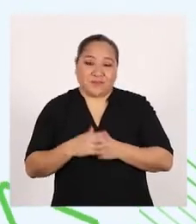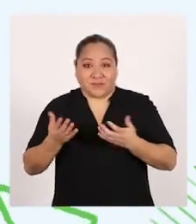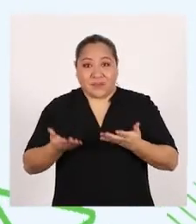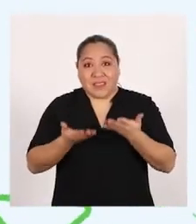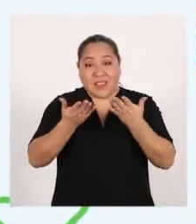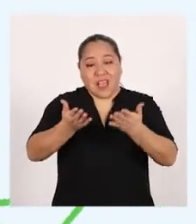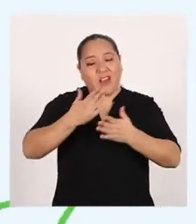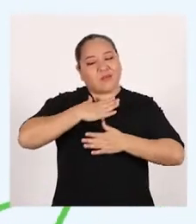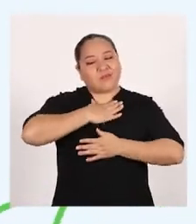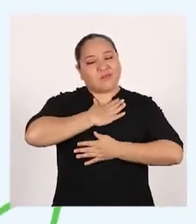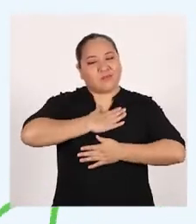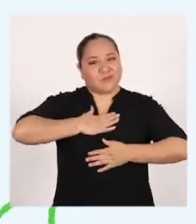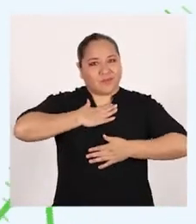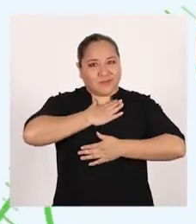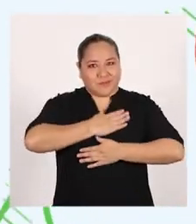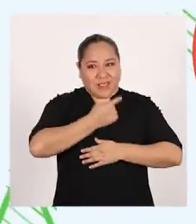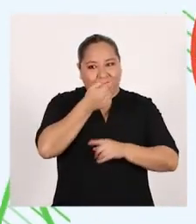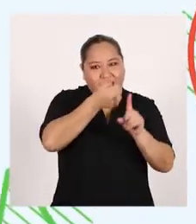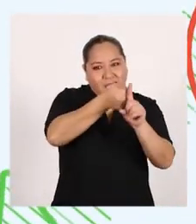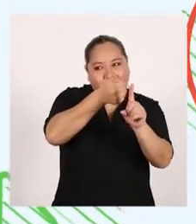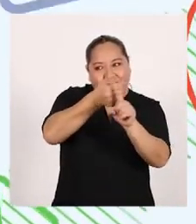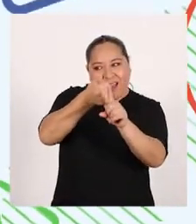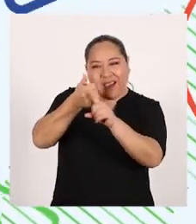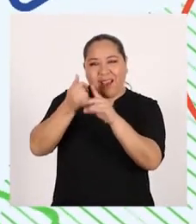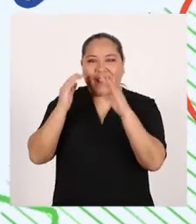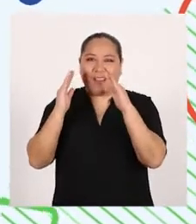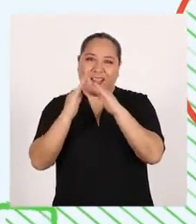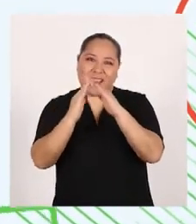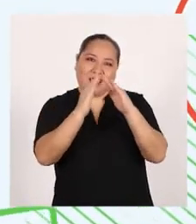Brinda comodidad en nuestros hogares